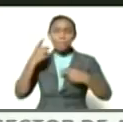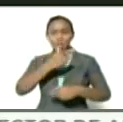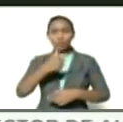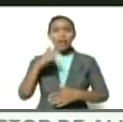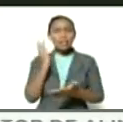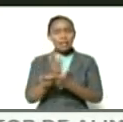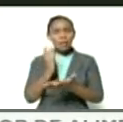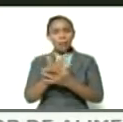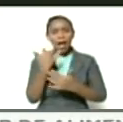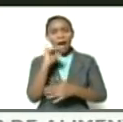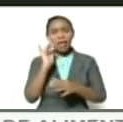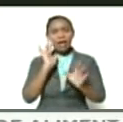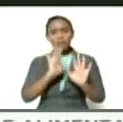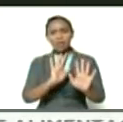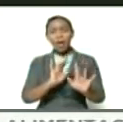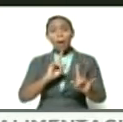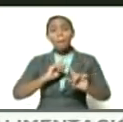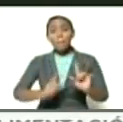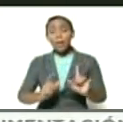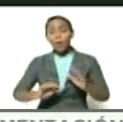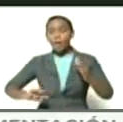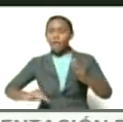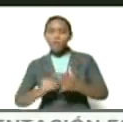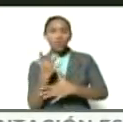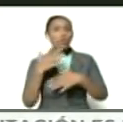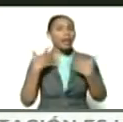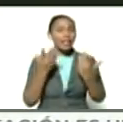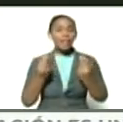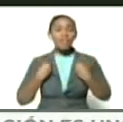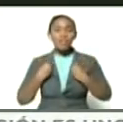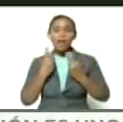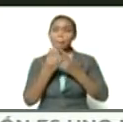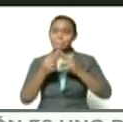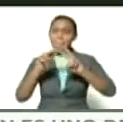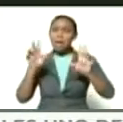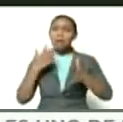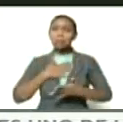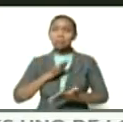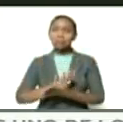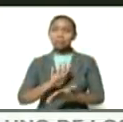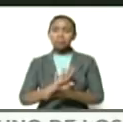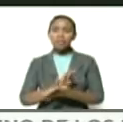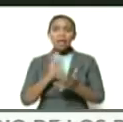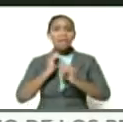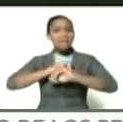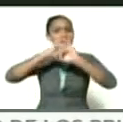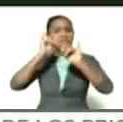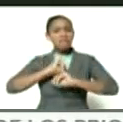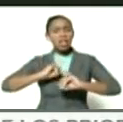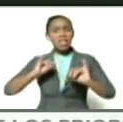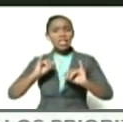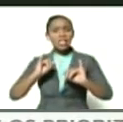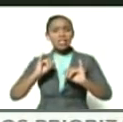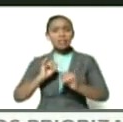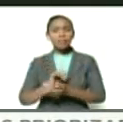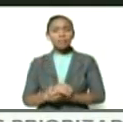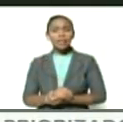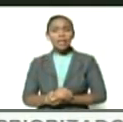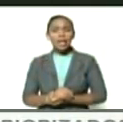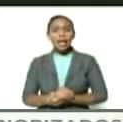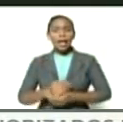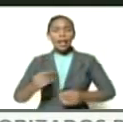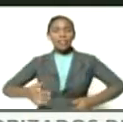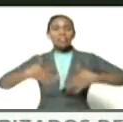tener, pero que en lo fundamental vivían en paz, felices, en el